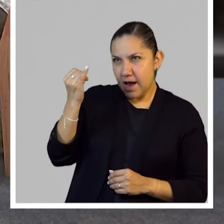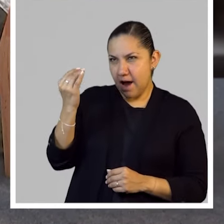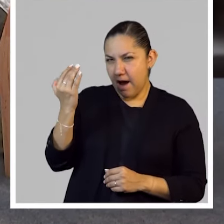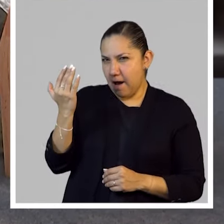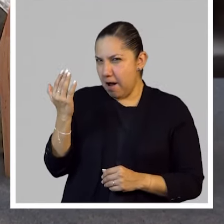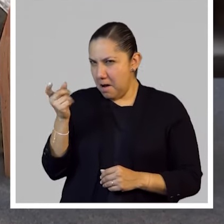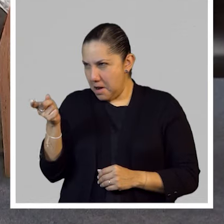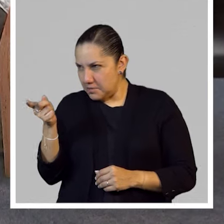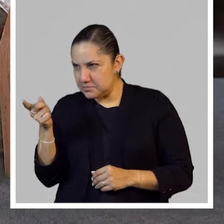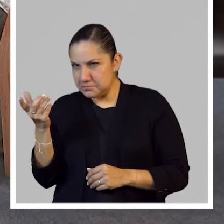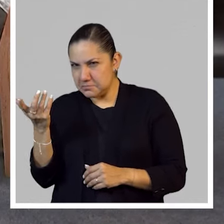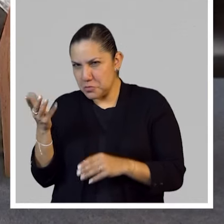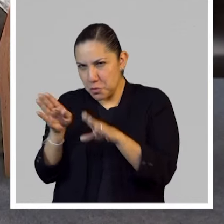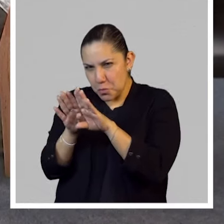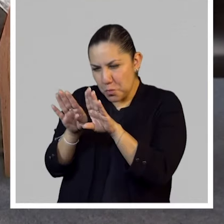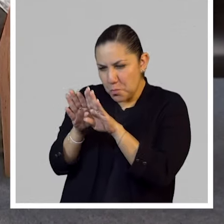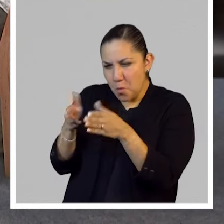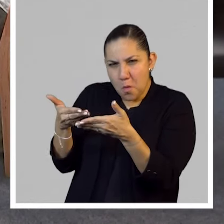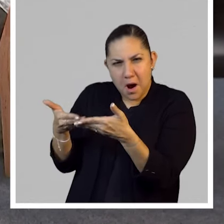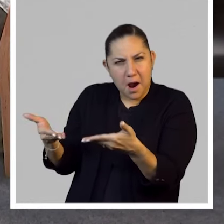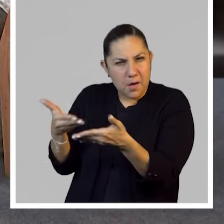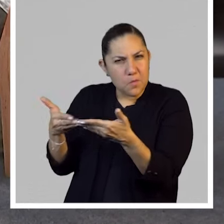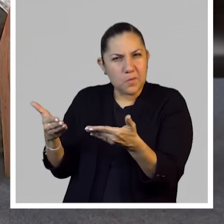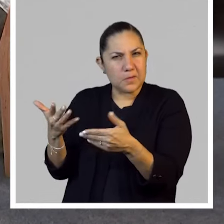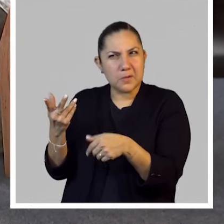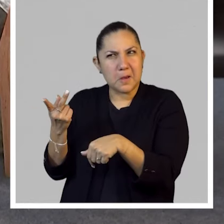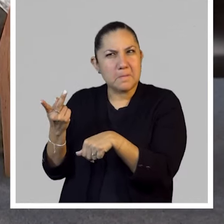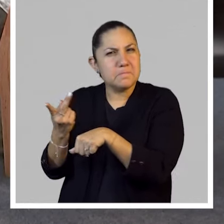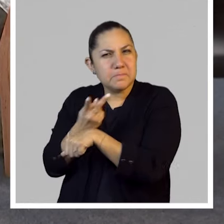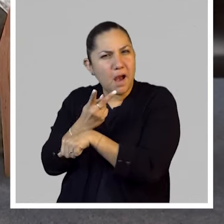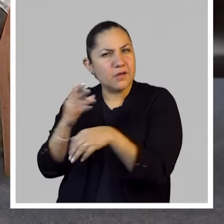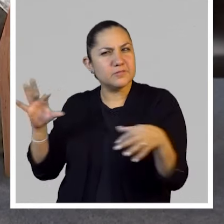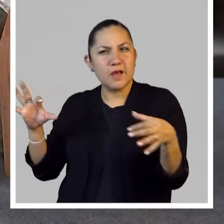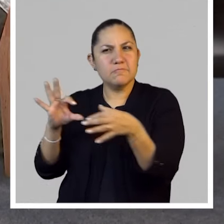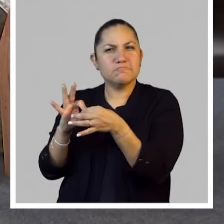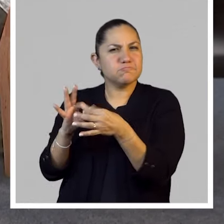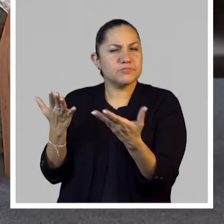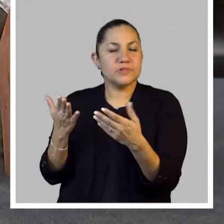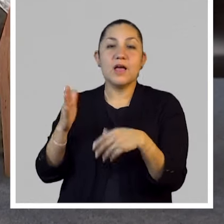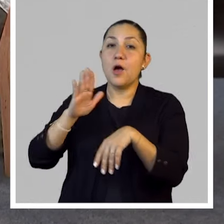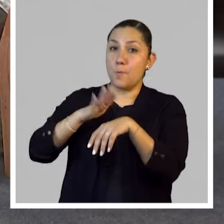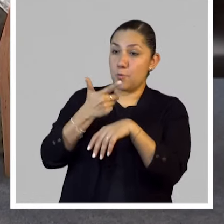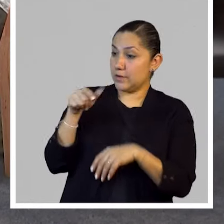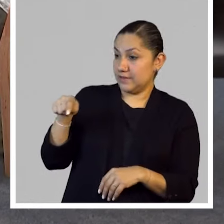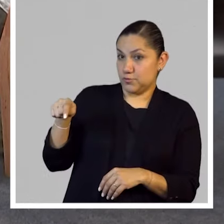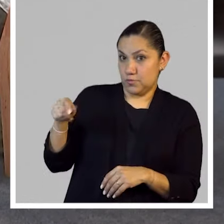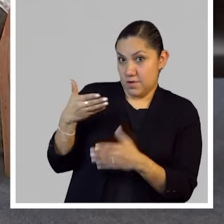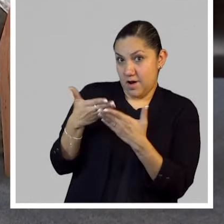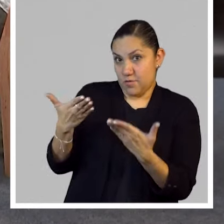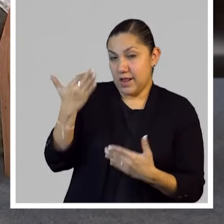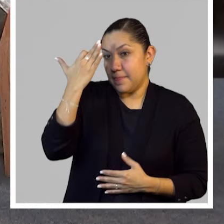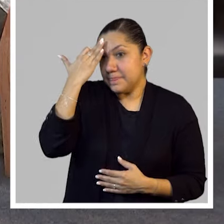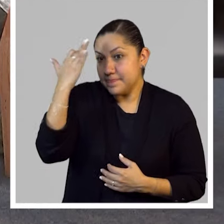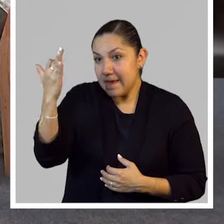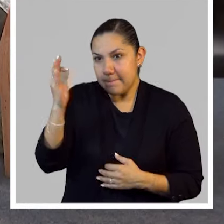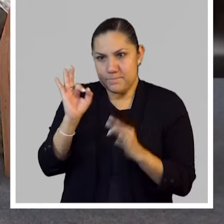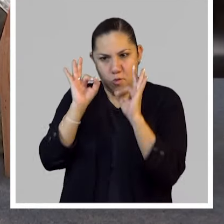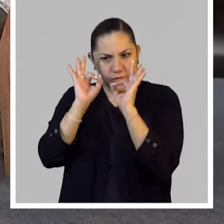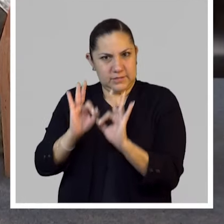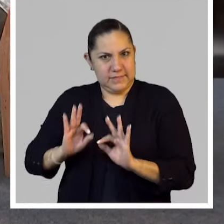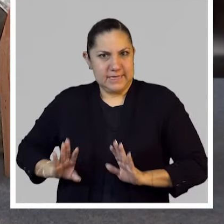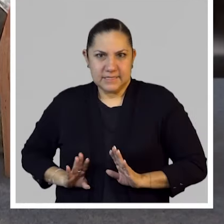hoy en día ¿cómo podría suceder esto? O sea, porque tiene un periodo específico y a lo mejor no tendría sentido de esta manera,